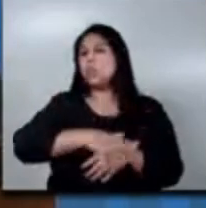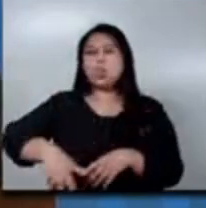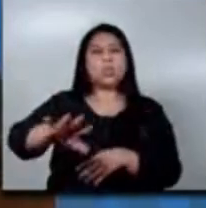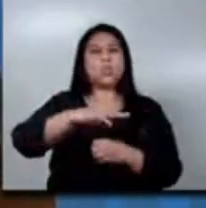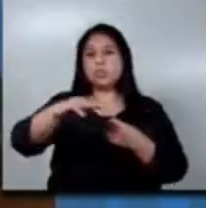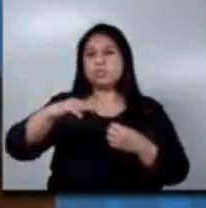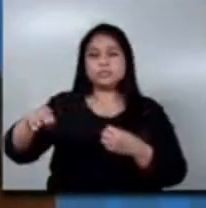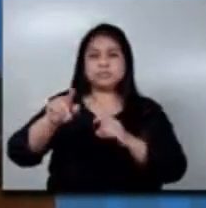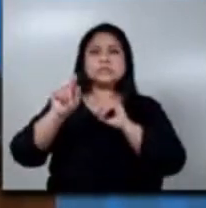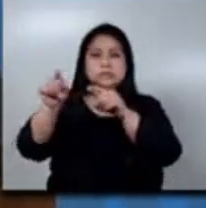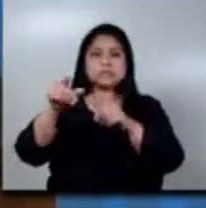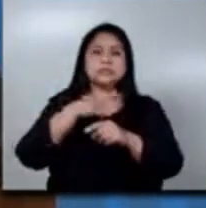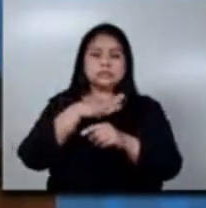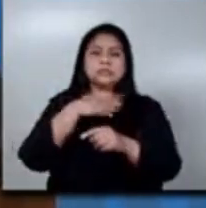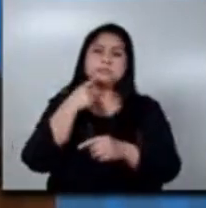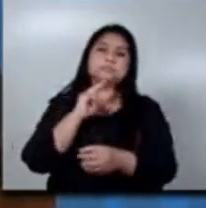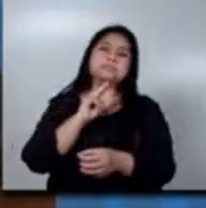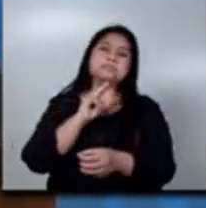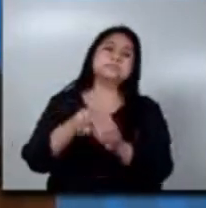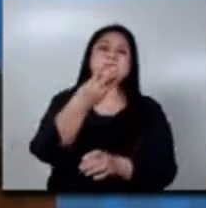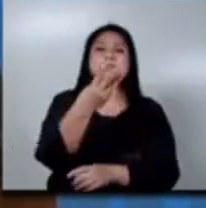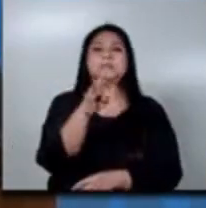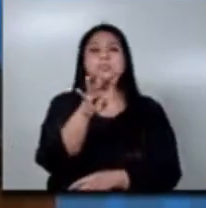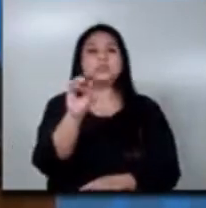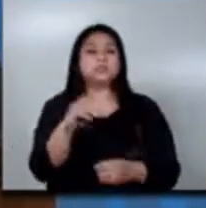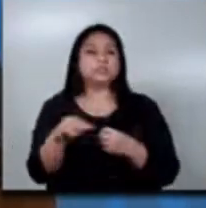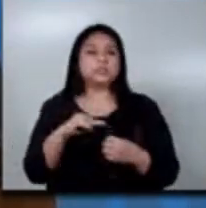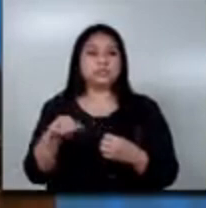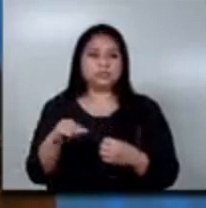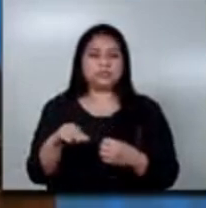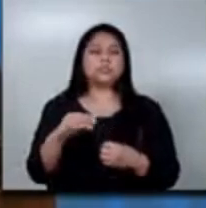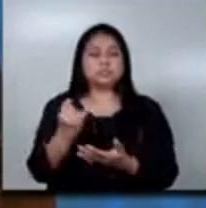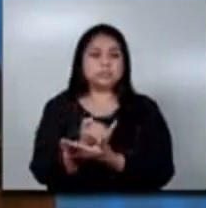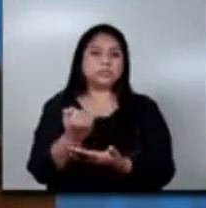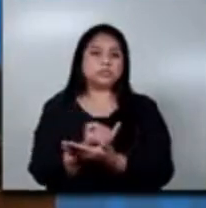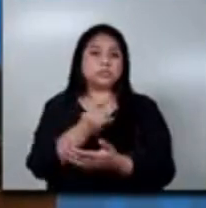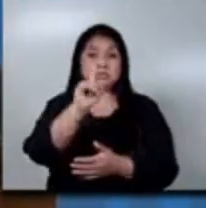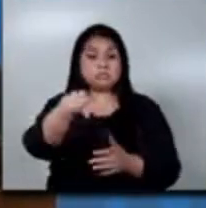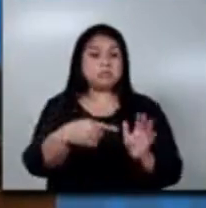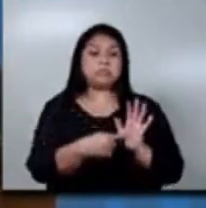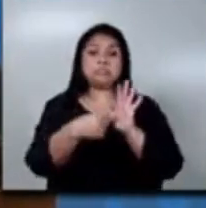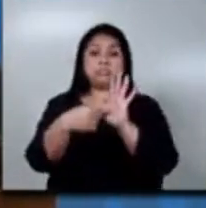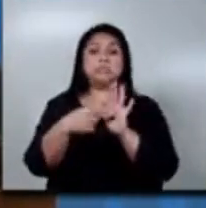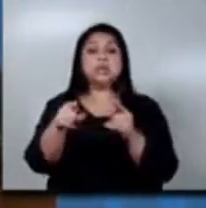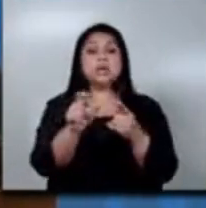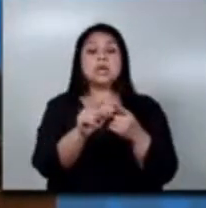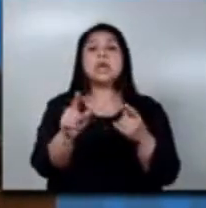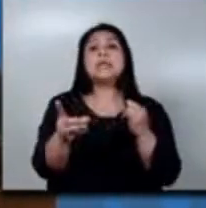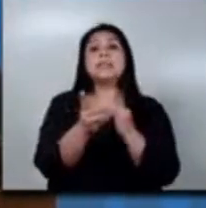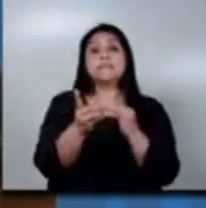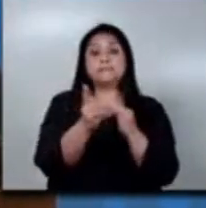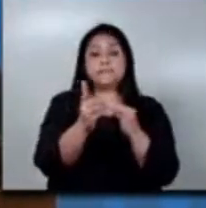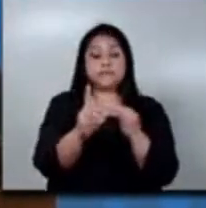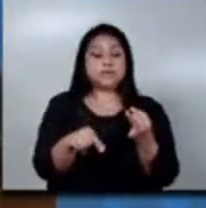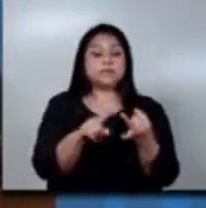municipios del país y en los 340 municipios. Deben presentar su DPI y deben registrar